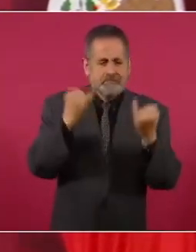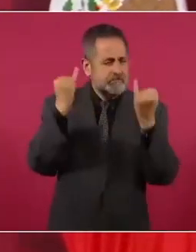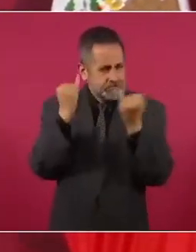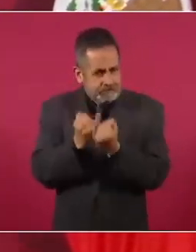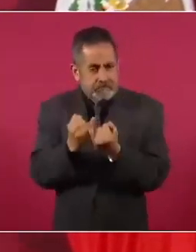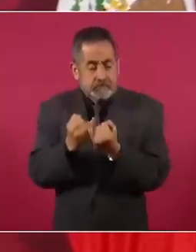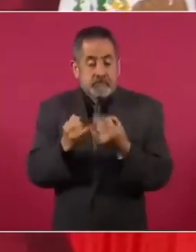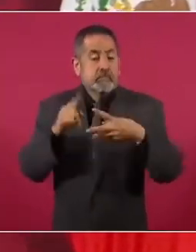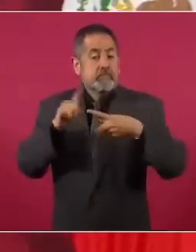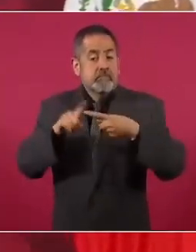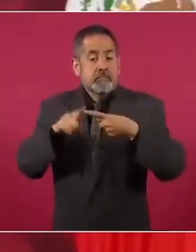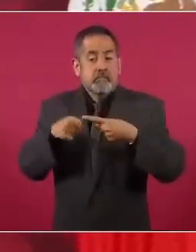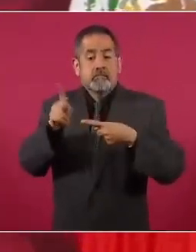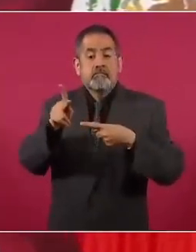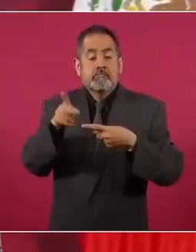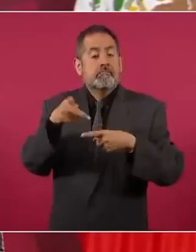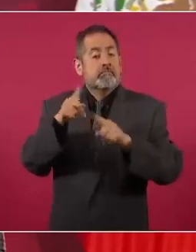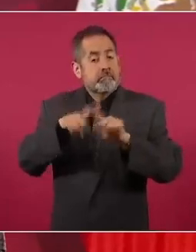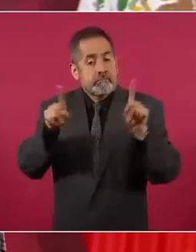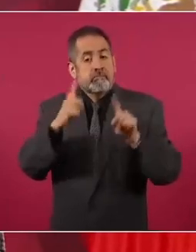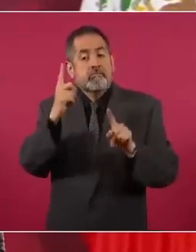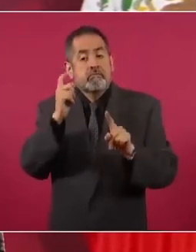nada más que pacífica,